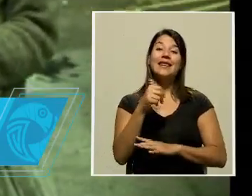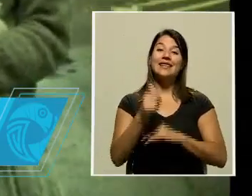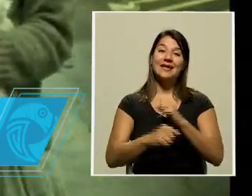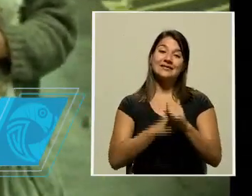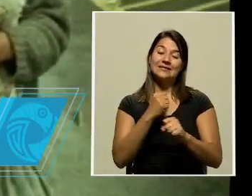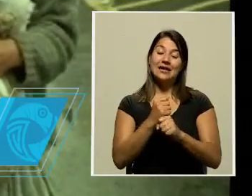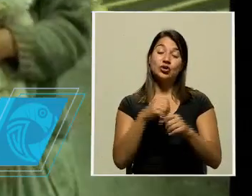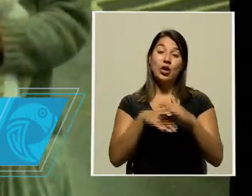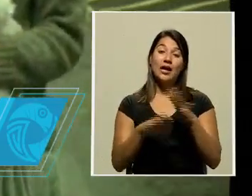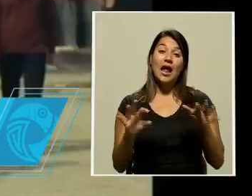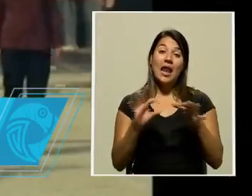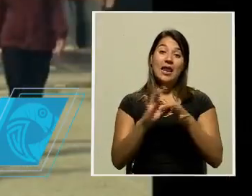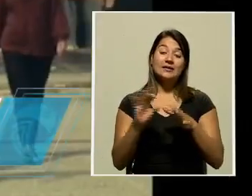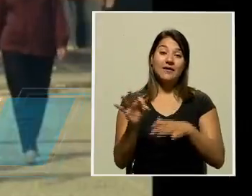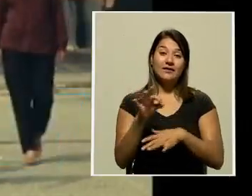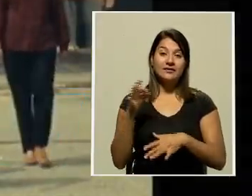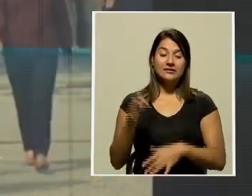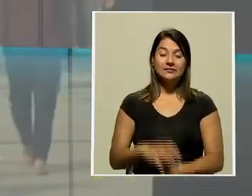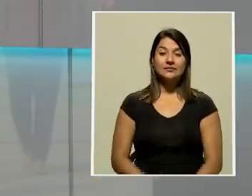en la Alianza Francesa.